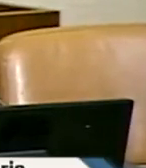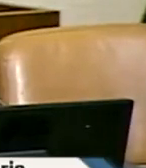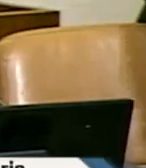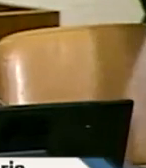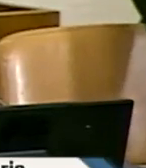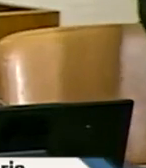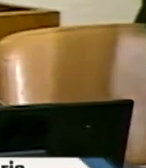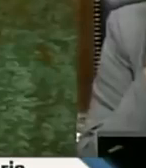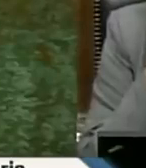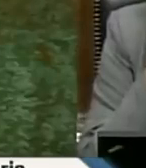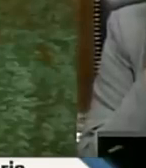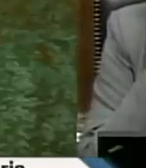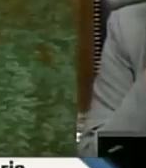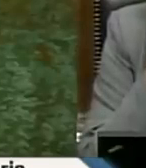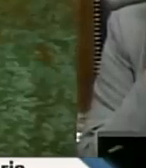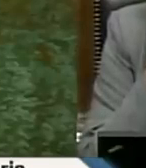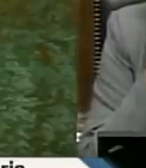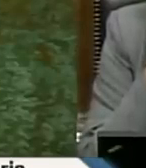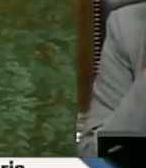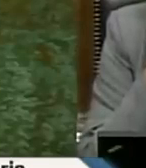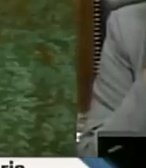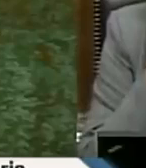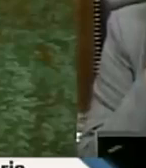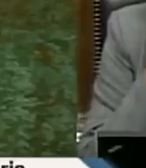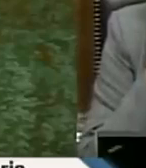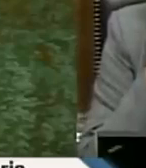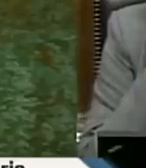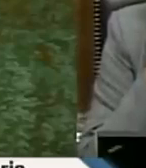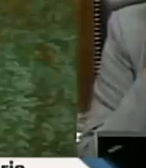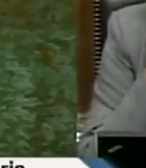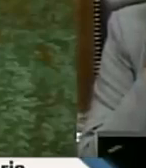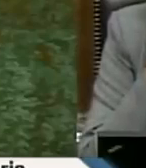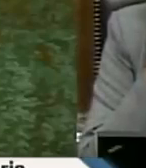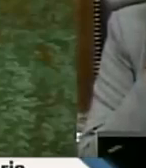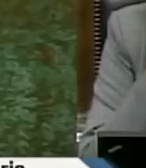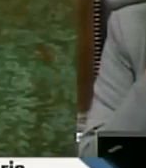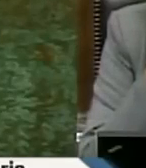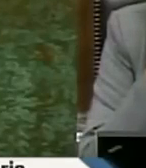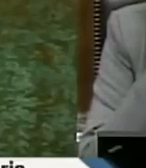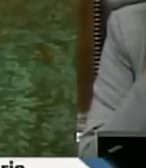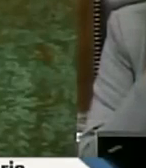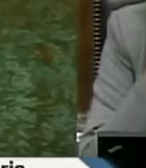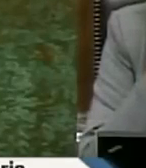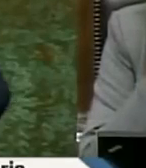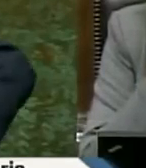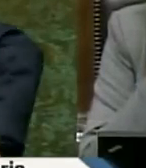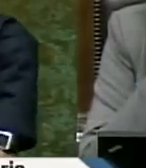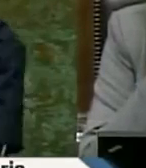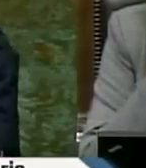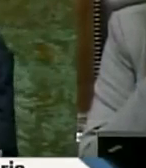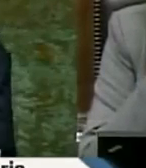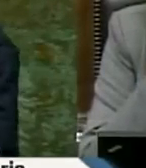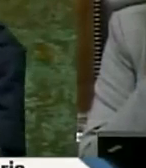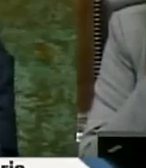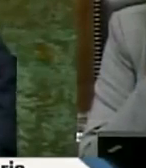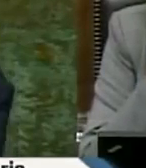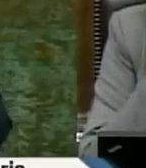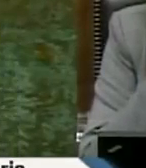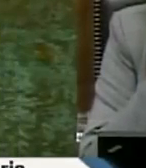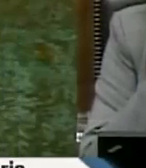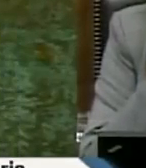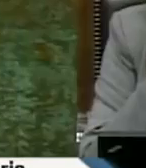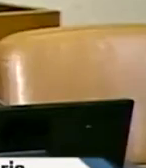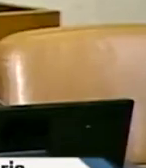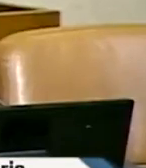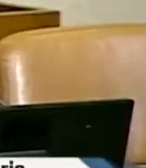diputado Urrutia lo llamo al orden ha sido llamado al orden el diputado Boric diputado Boric ¿qué significa que lo llamen al